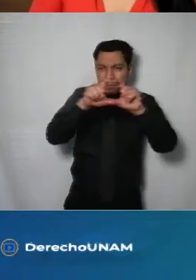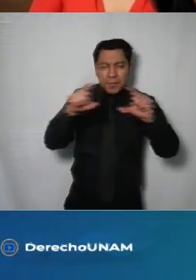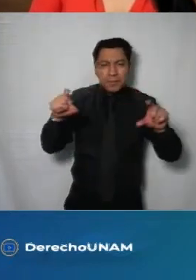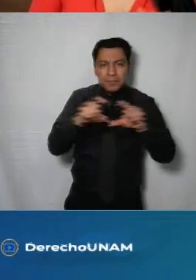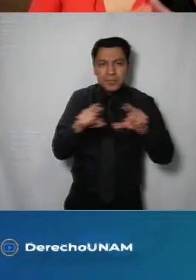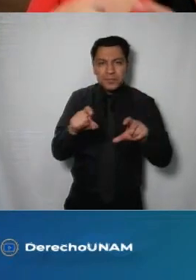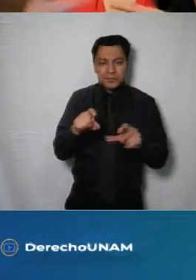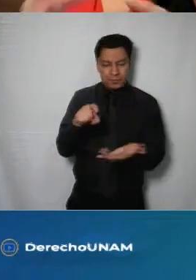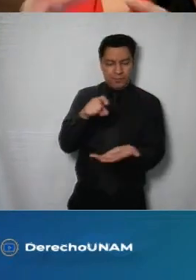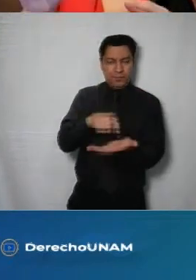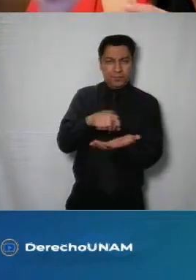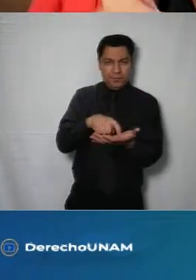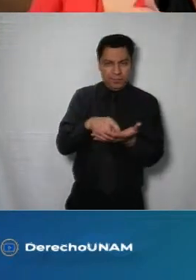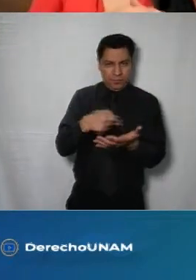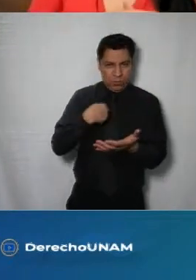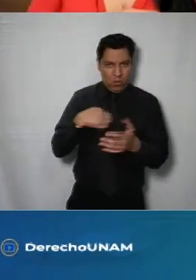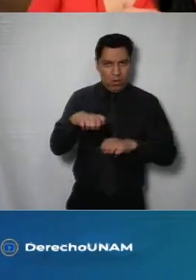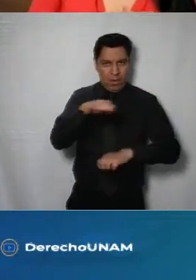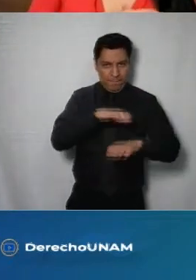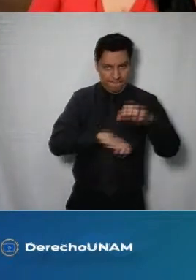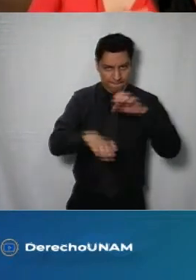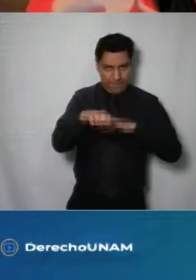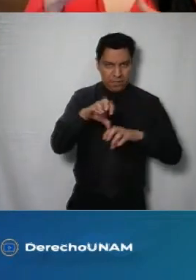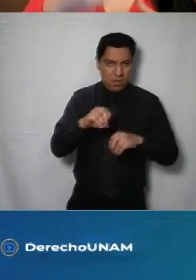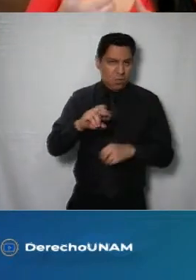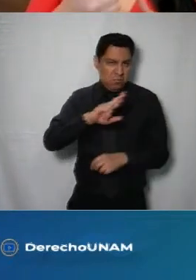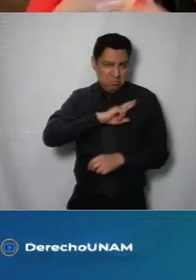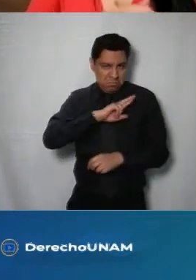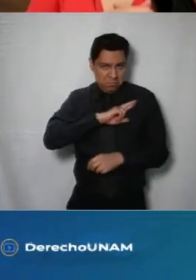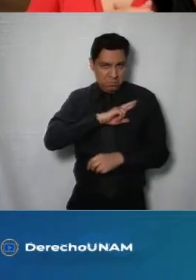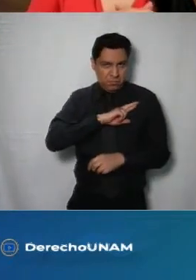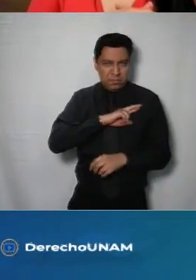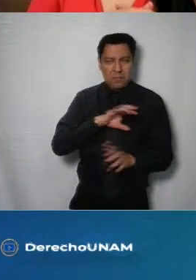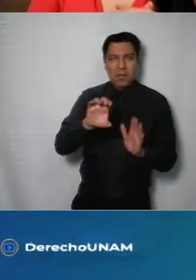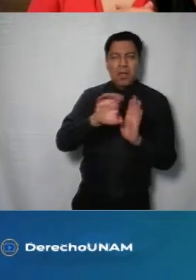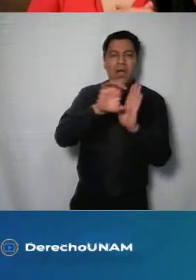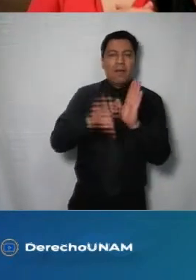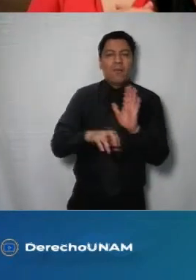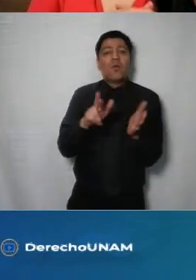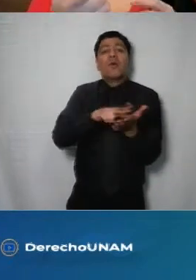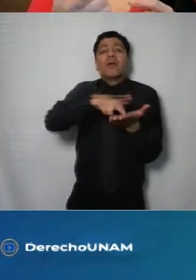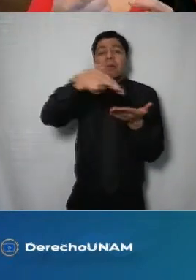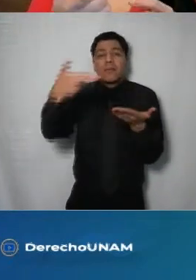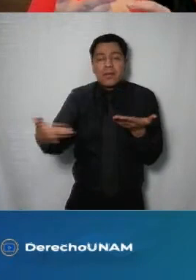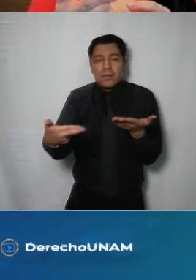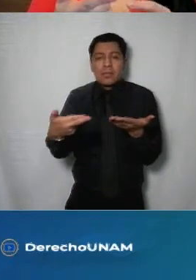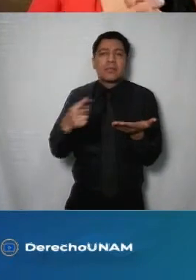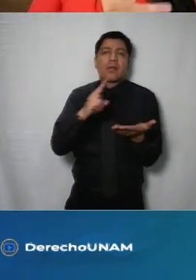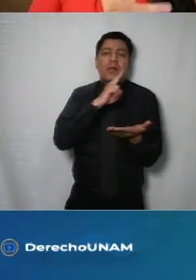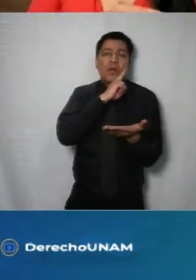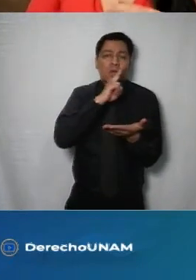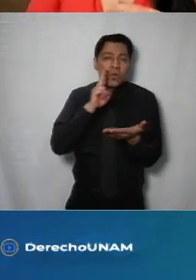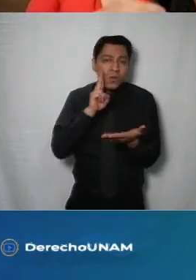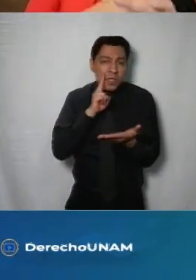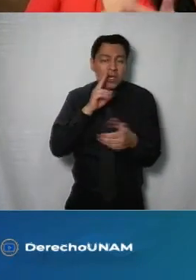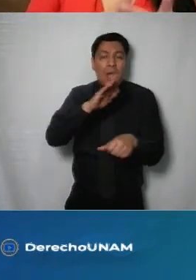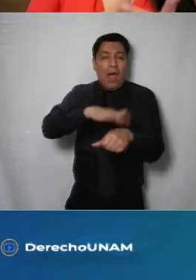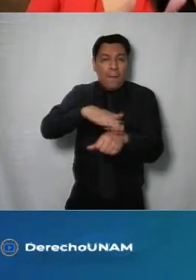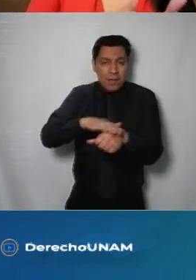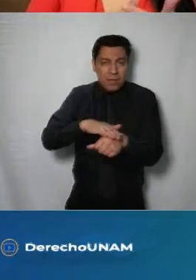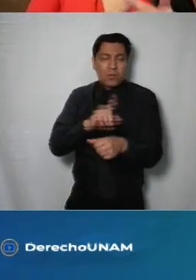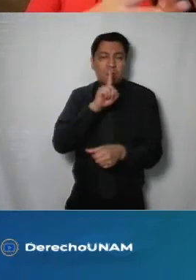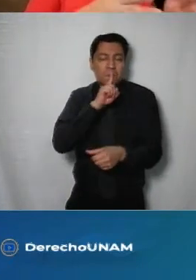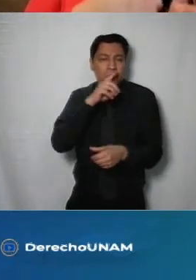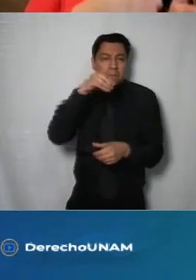sujetos obligados otros campos adicionales por ejemplo los acuerdos publicados en gacetas los avisos de privacidad en las dos modalidades